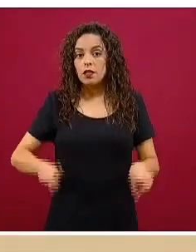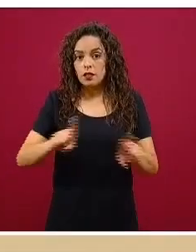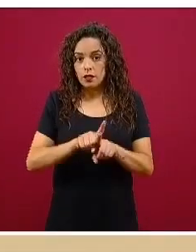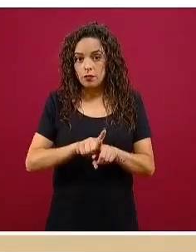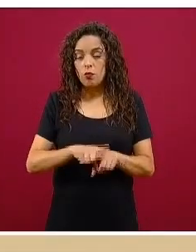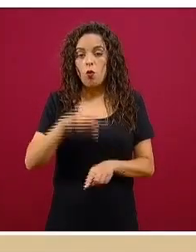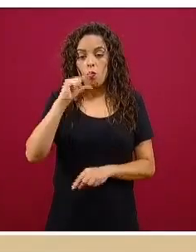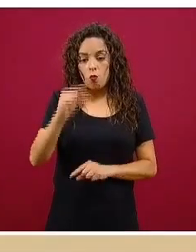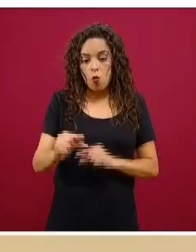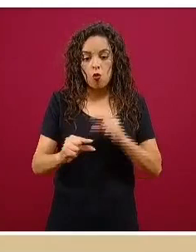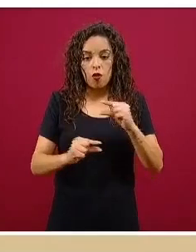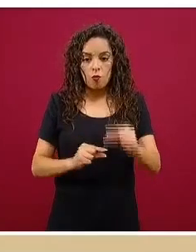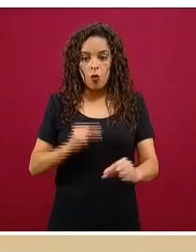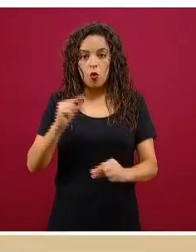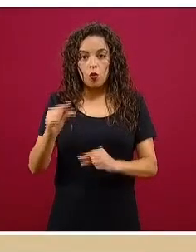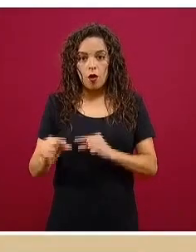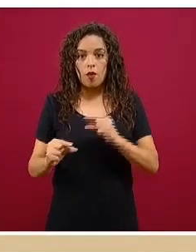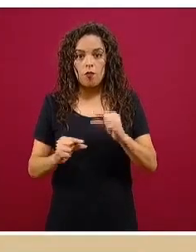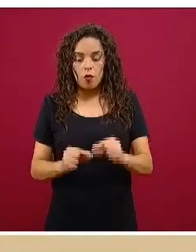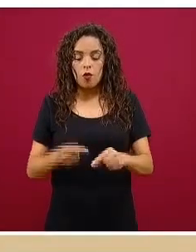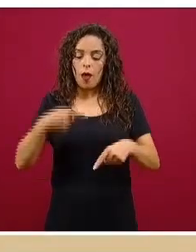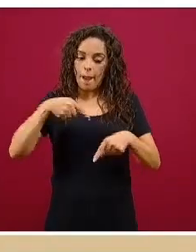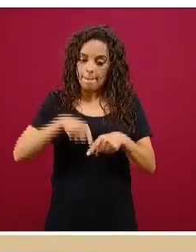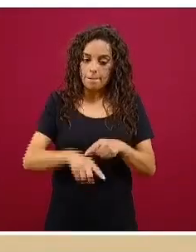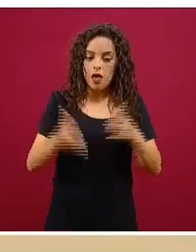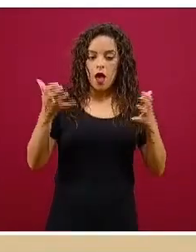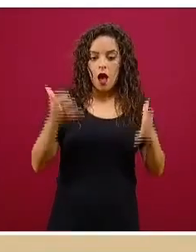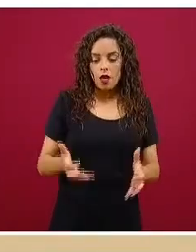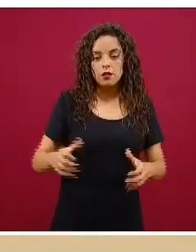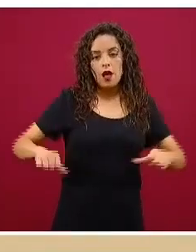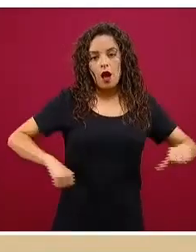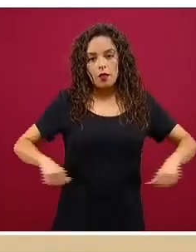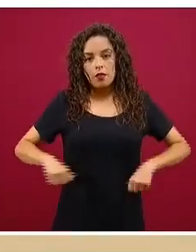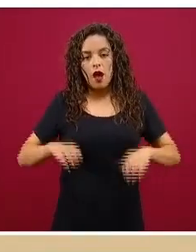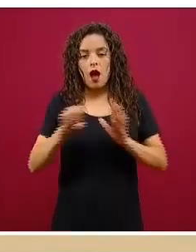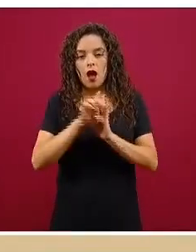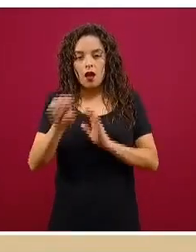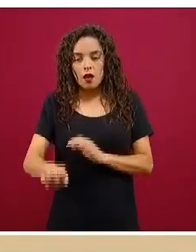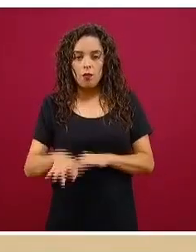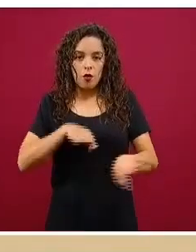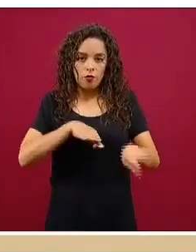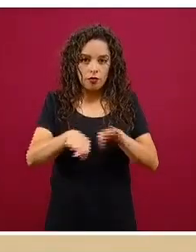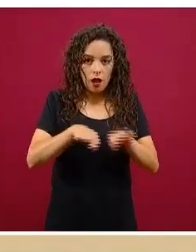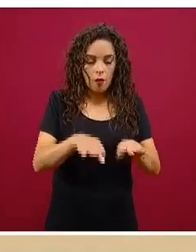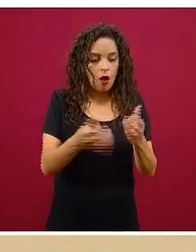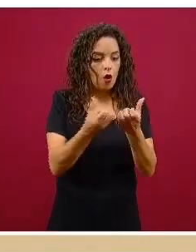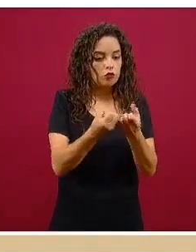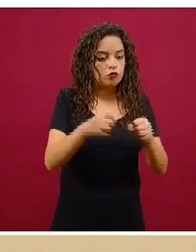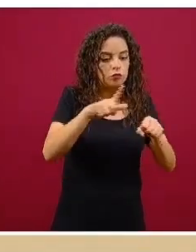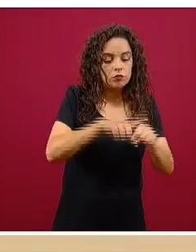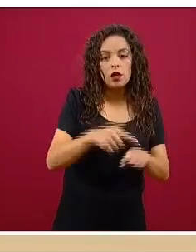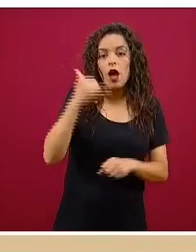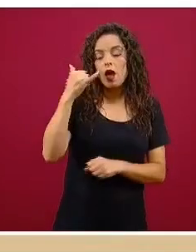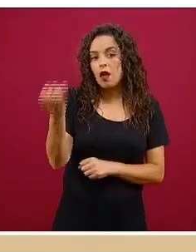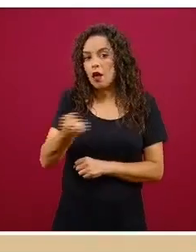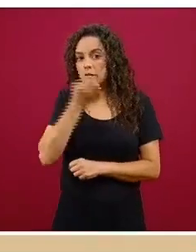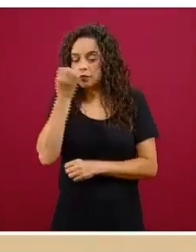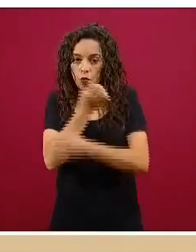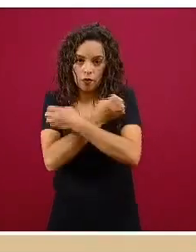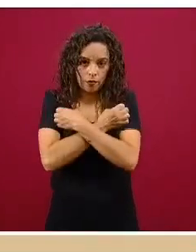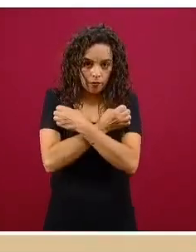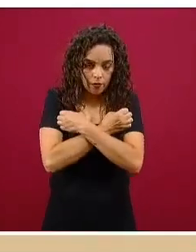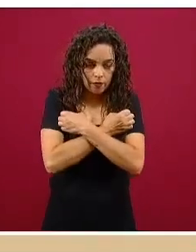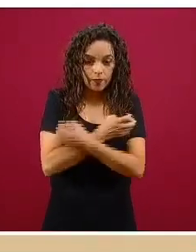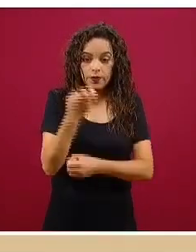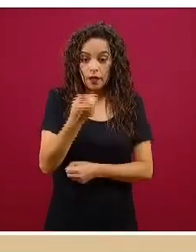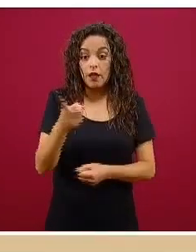alguna forma gradual en todas las actividades, tanto las actividades escolares, laborales y sociales. Esto implicará de alguna forma